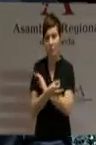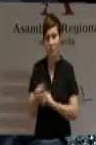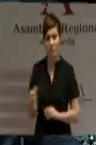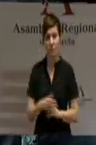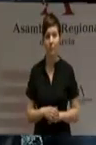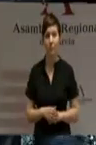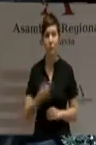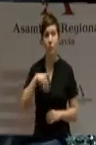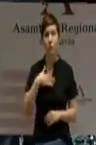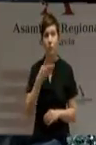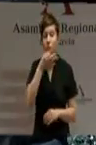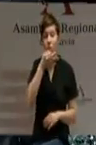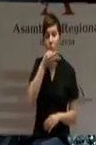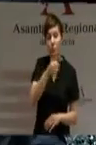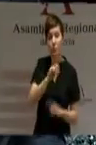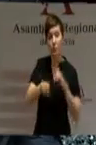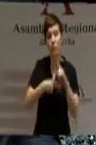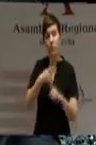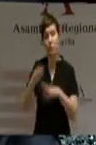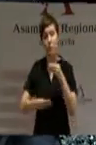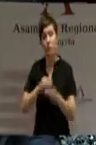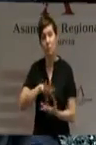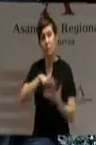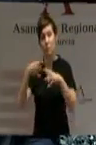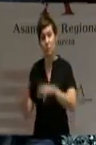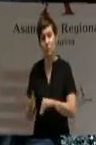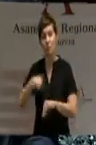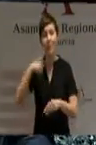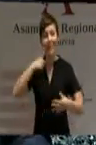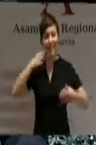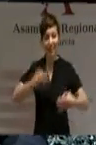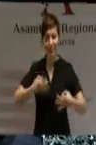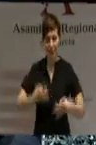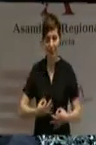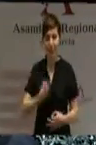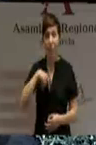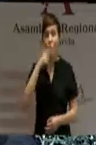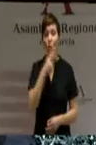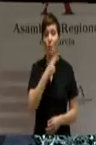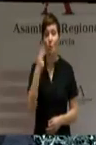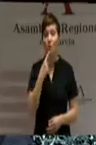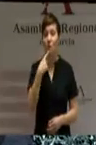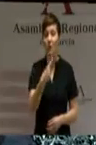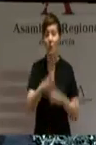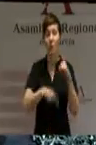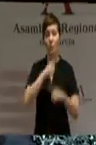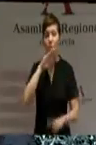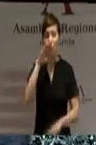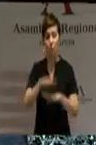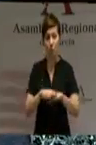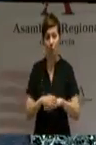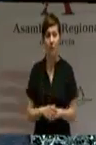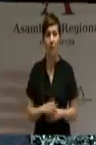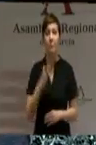nos hace creíbles y nos hace creíbles porque nuestros compromisos pueden cumplirse y porque nuestros proyectos